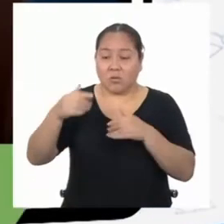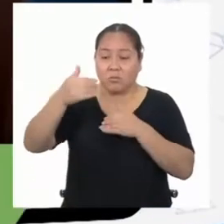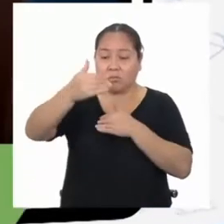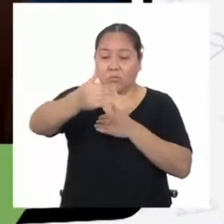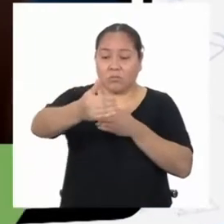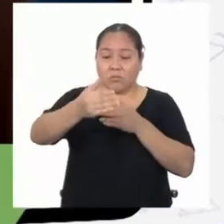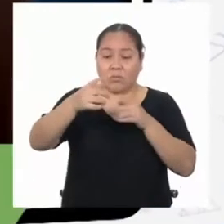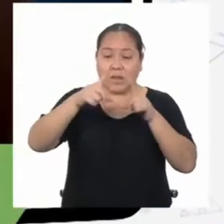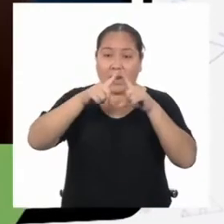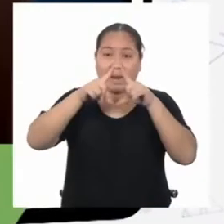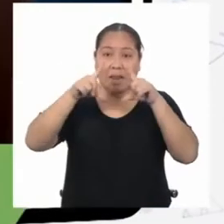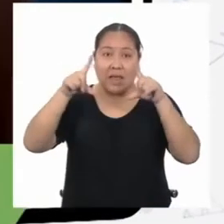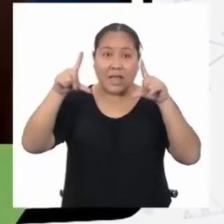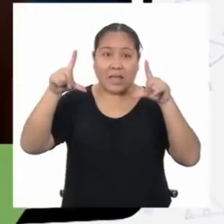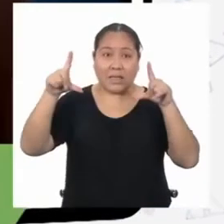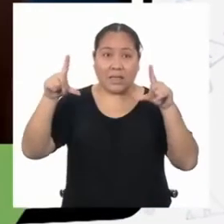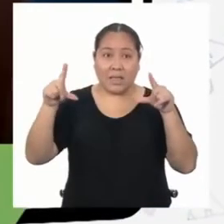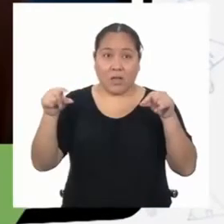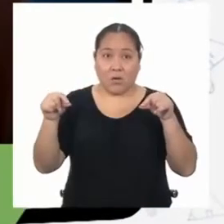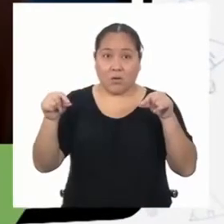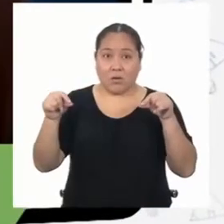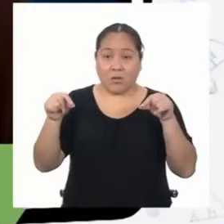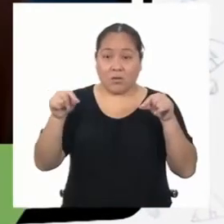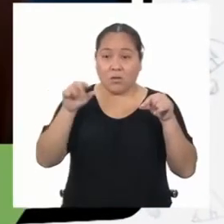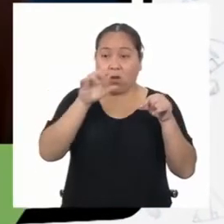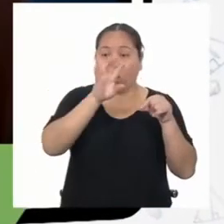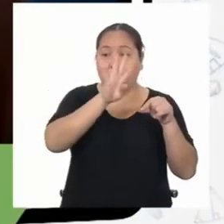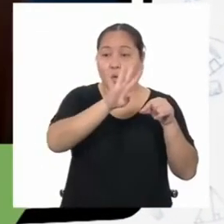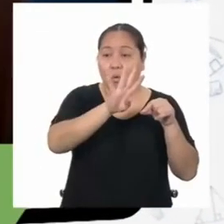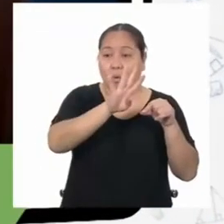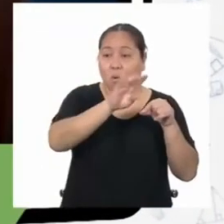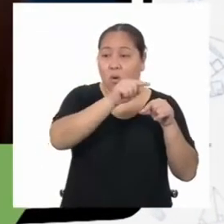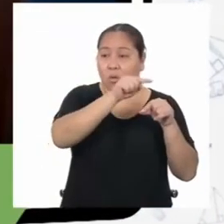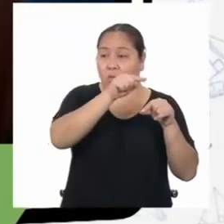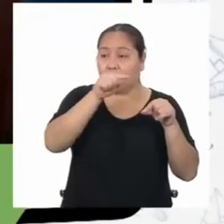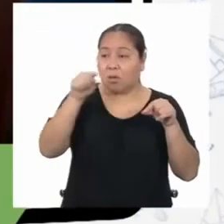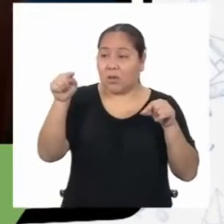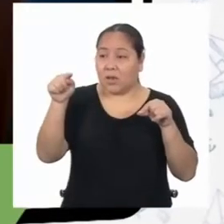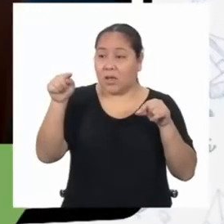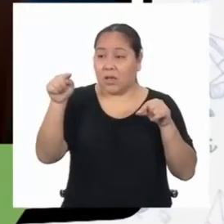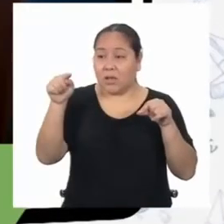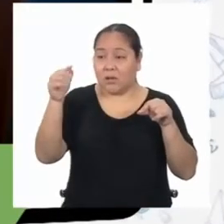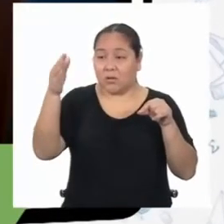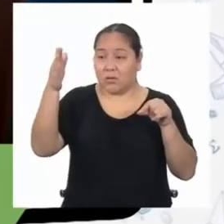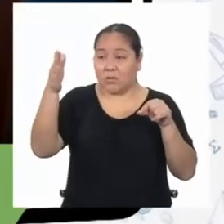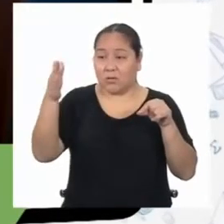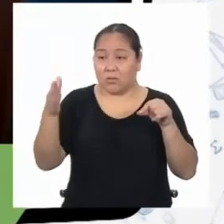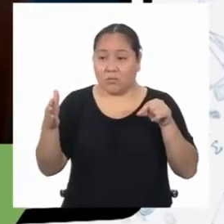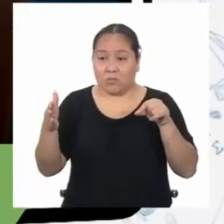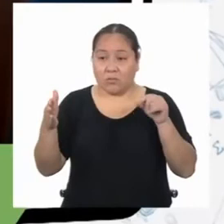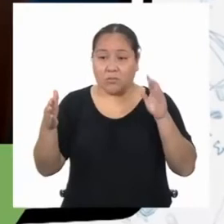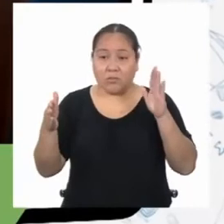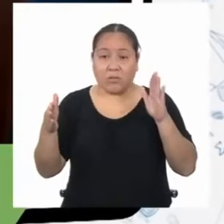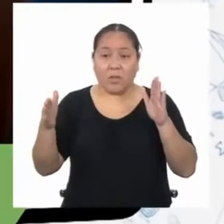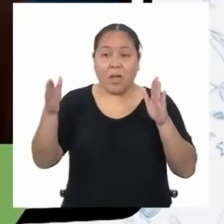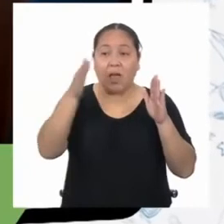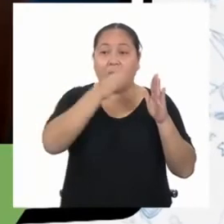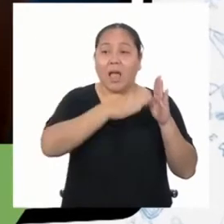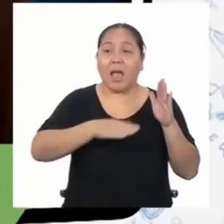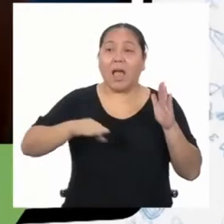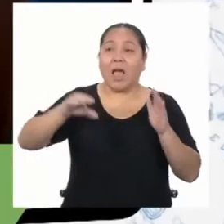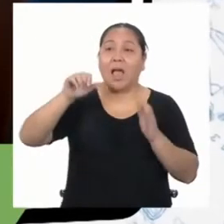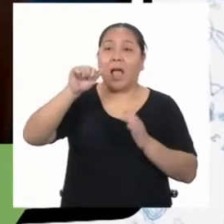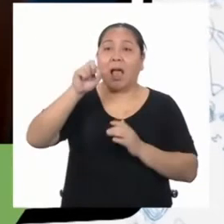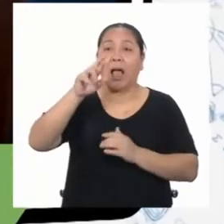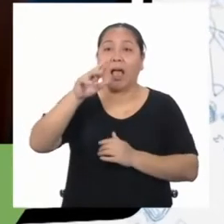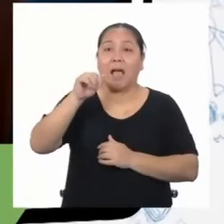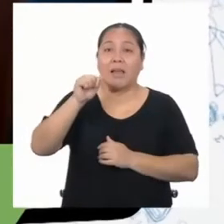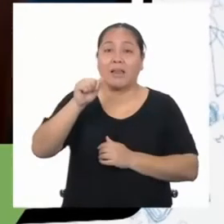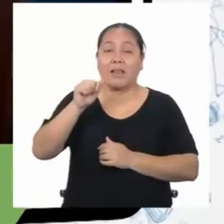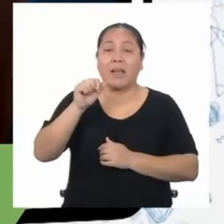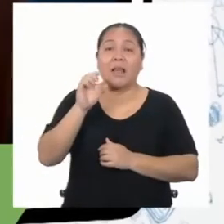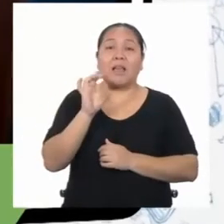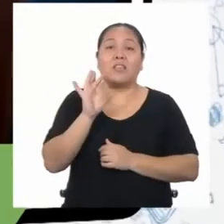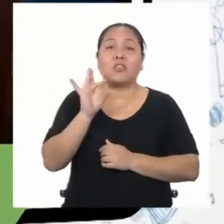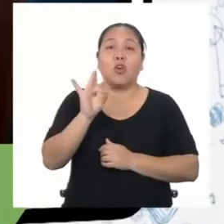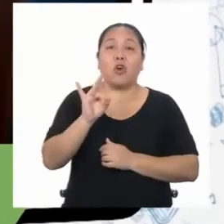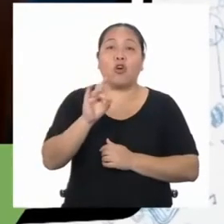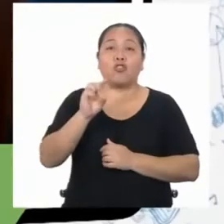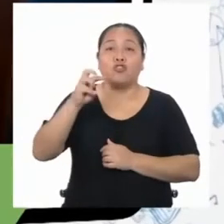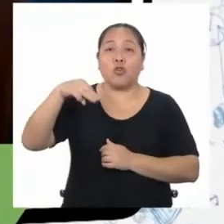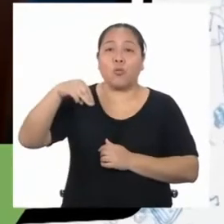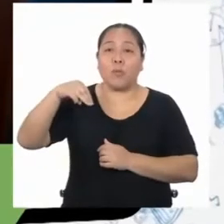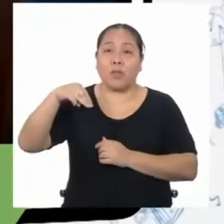rectangular. Sé que mide 4 metros de largo y que área total es de 8 metros cuadrados.